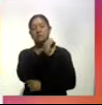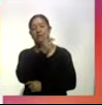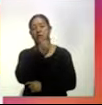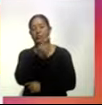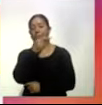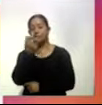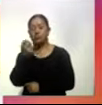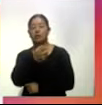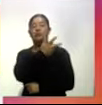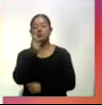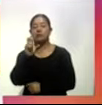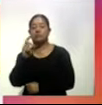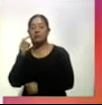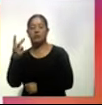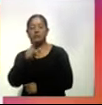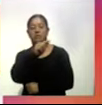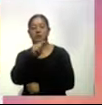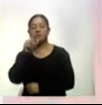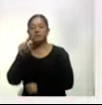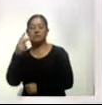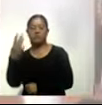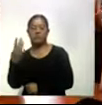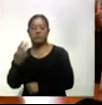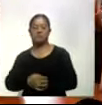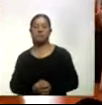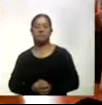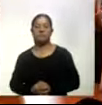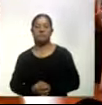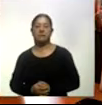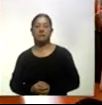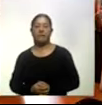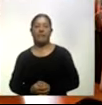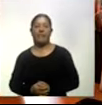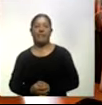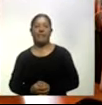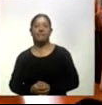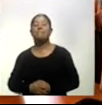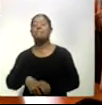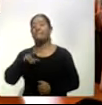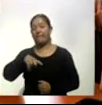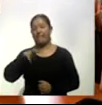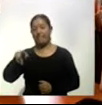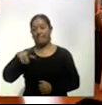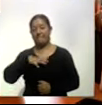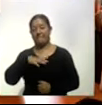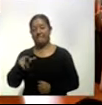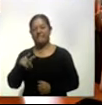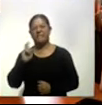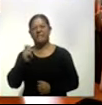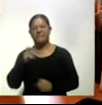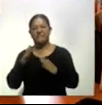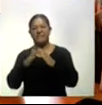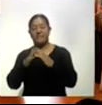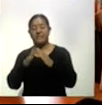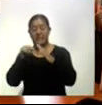-838-7073 Realmente siempre suelo decir que el hogar debiera ser